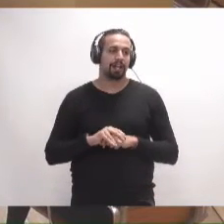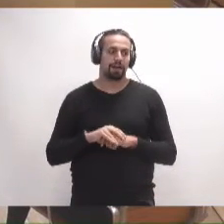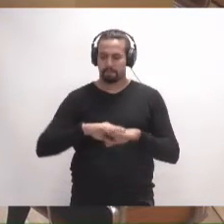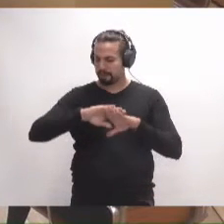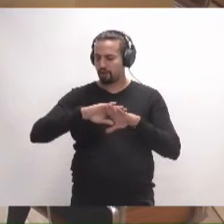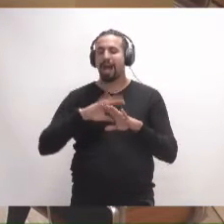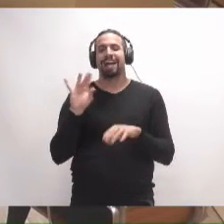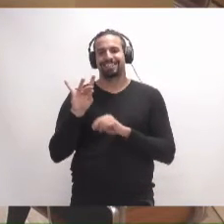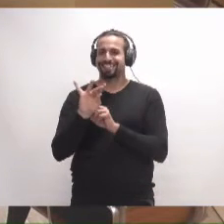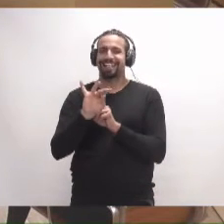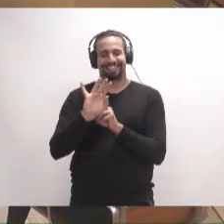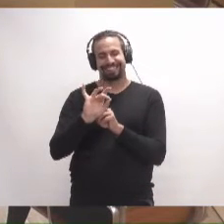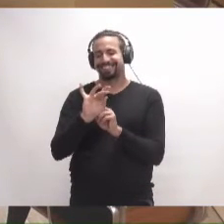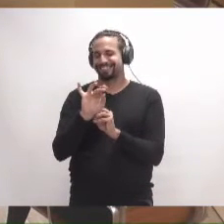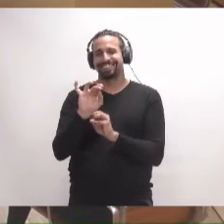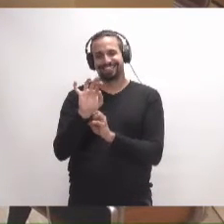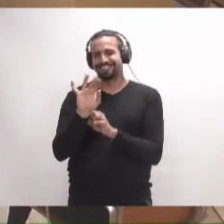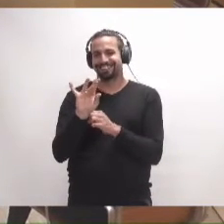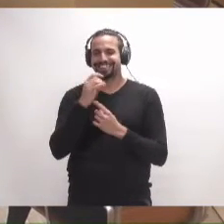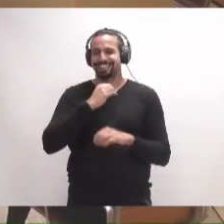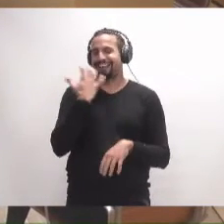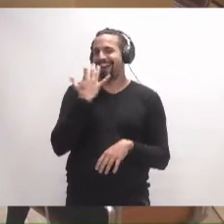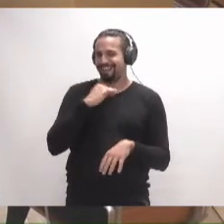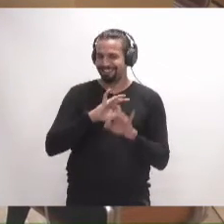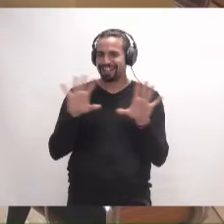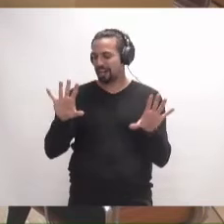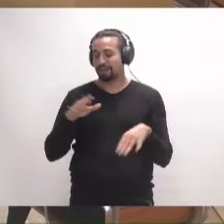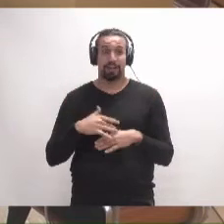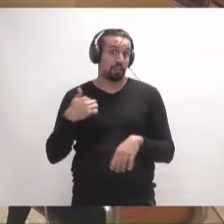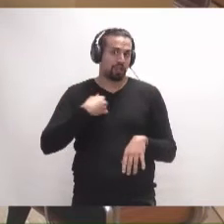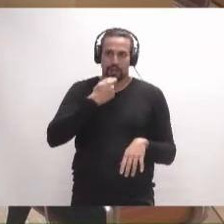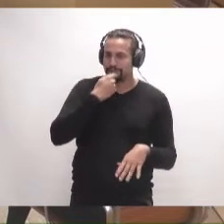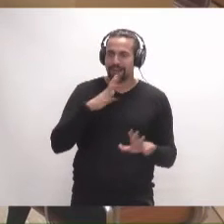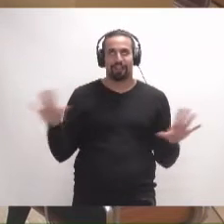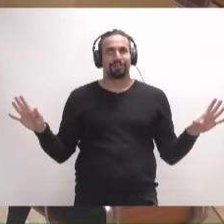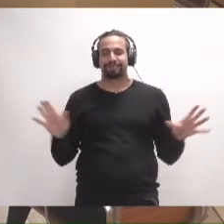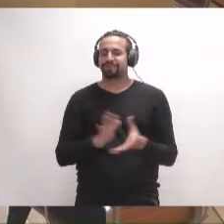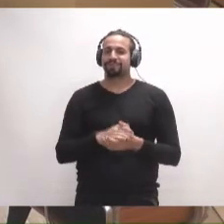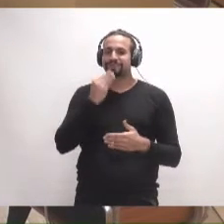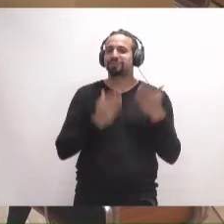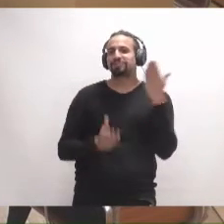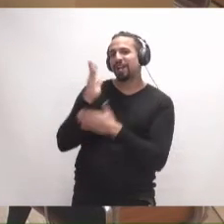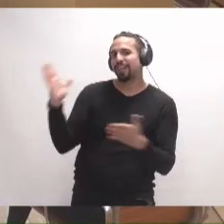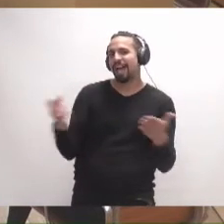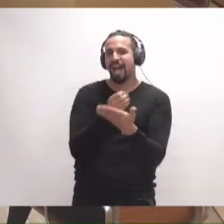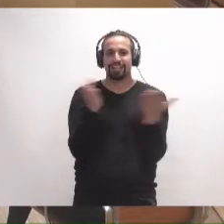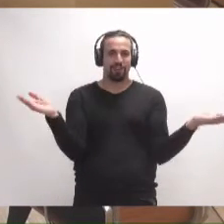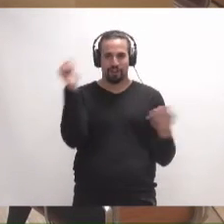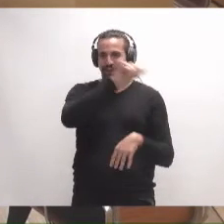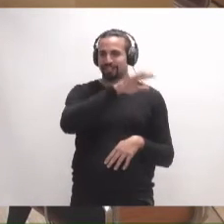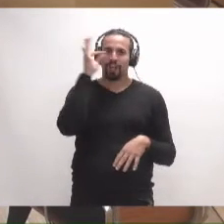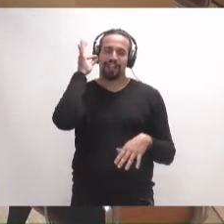¿Perdón? Ah, sí, claro. Ahora mejor, porque si no, no se va a oír bien. Yo oye los micros. Buenos días a todos y a todas.